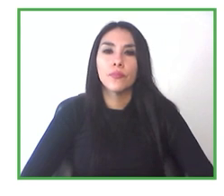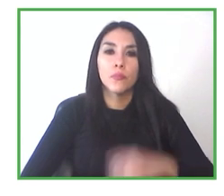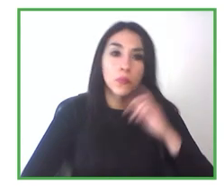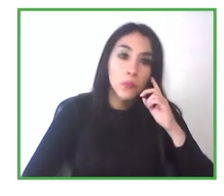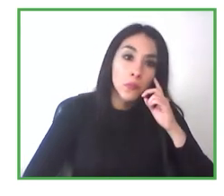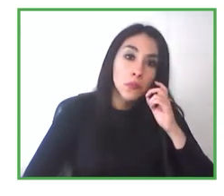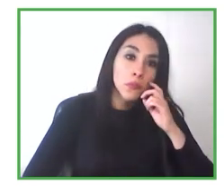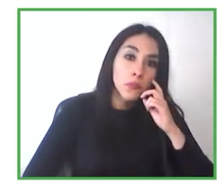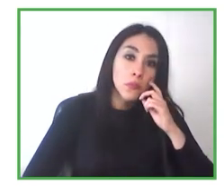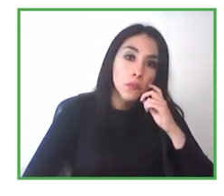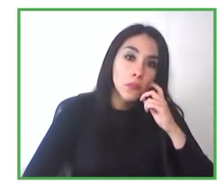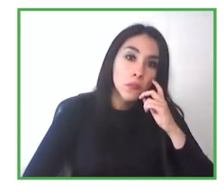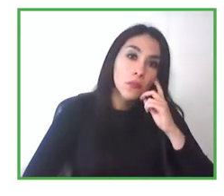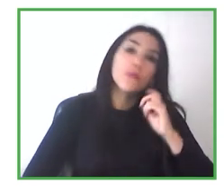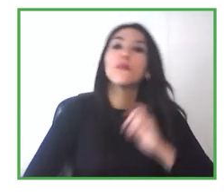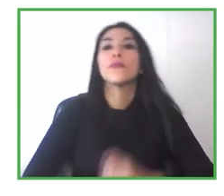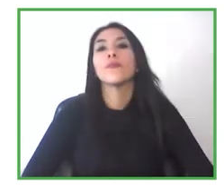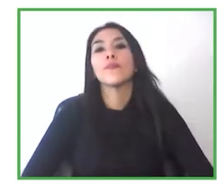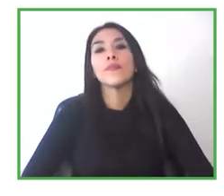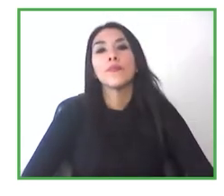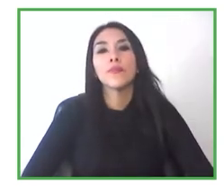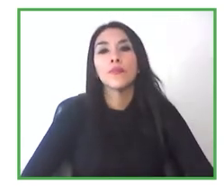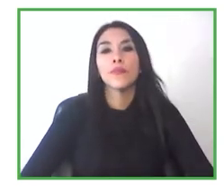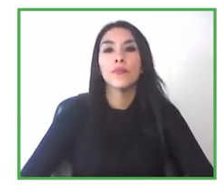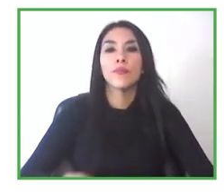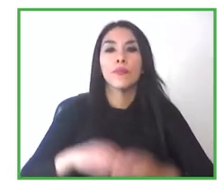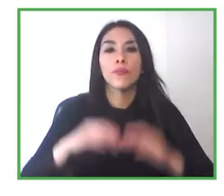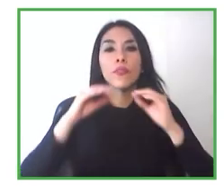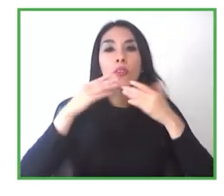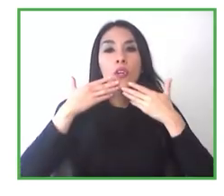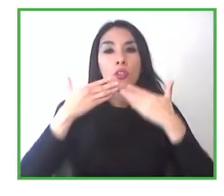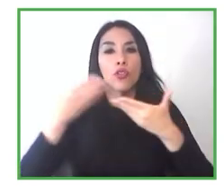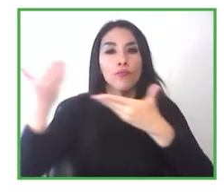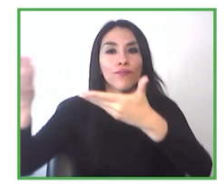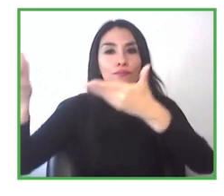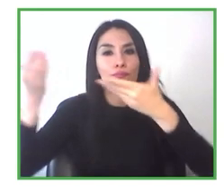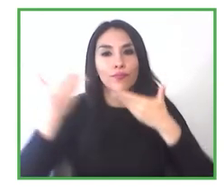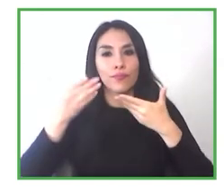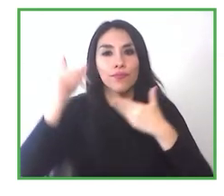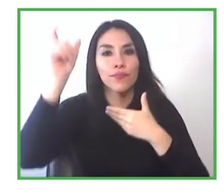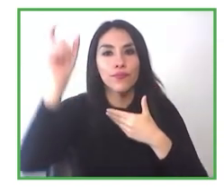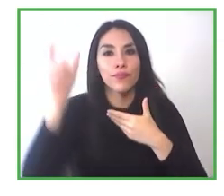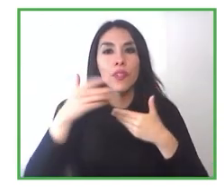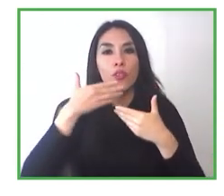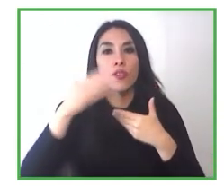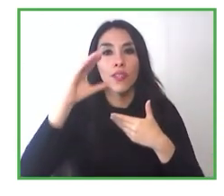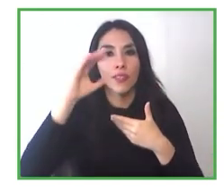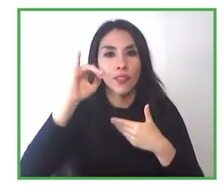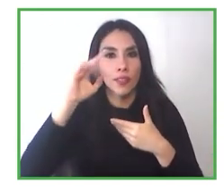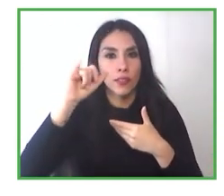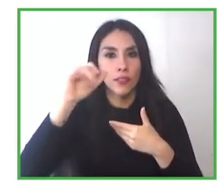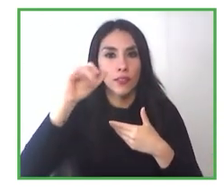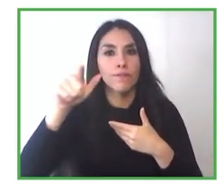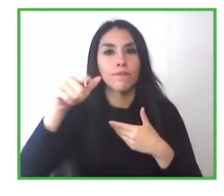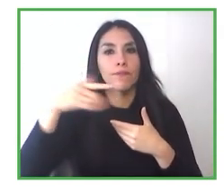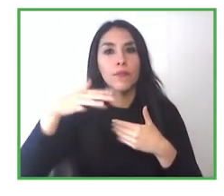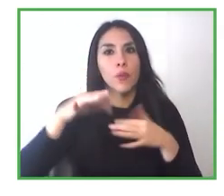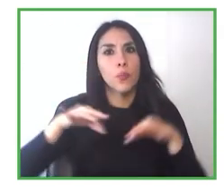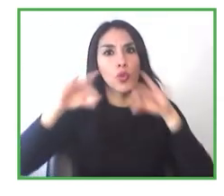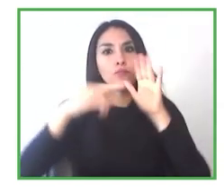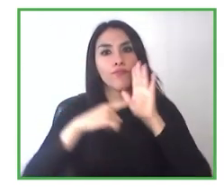Bueno, muchas gracias Solange y Cecilia por su exposición, vamos a abrir ahora un foro de preguntas para poder conocer